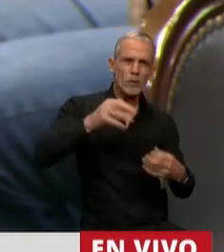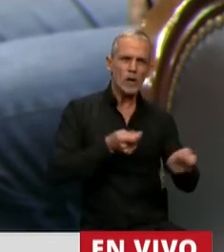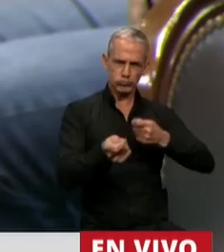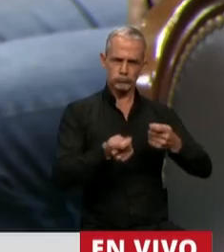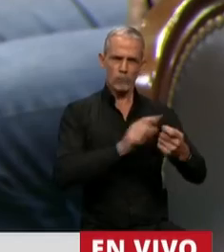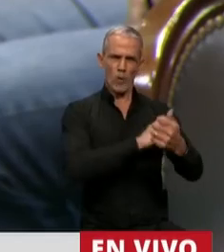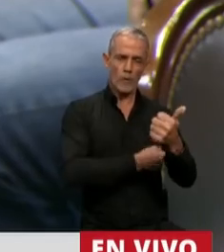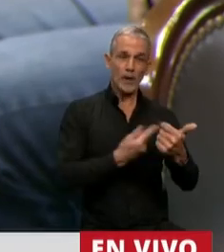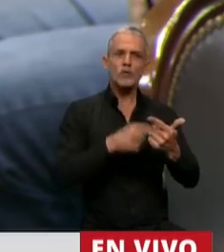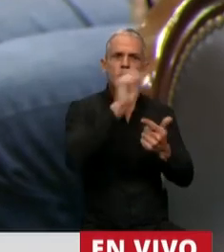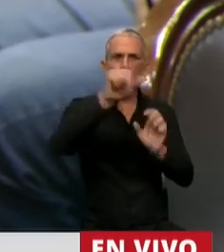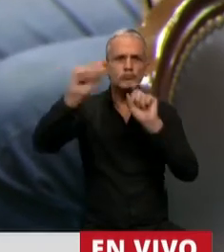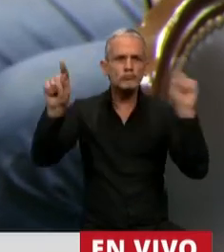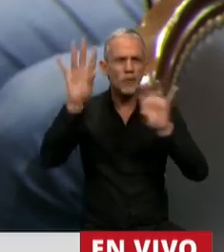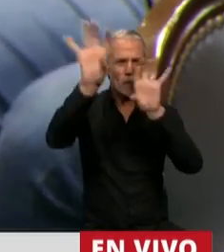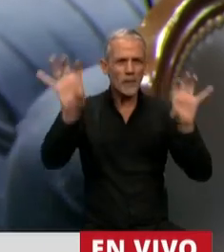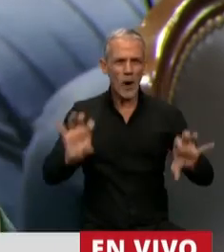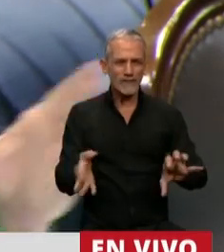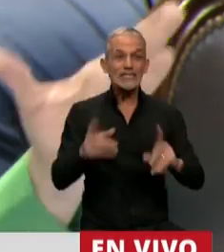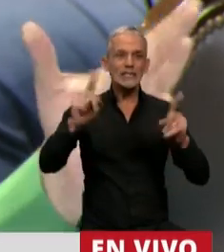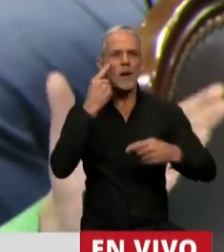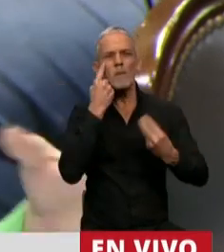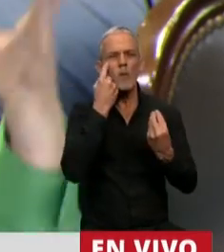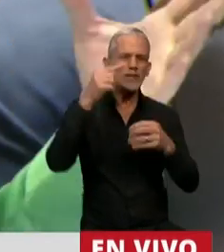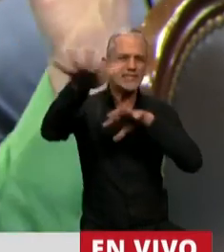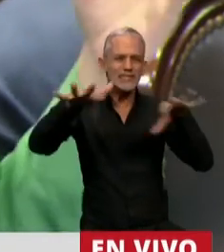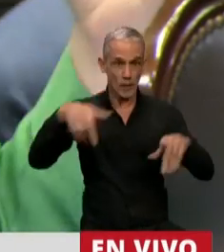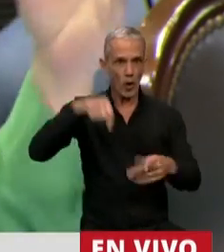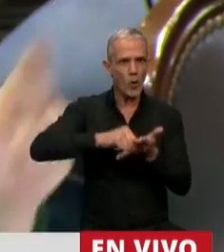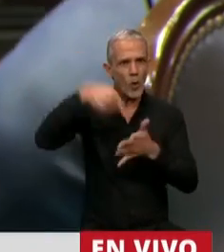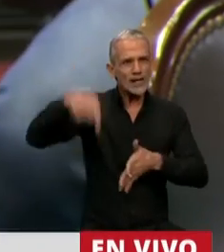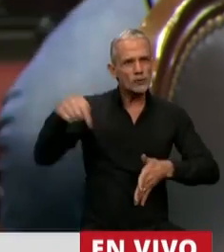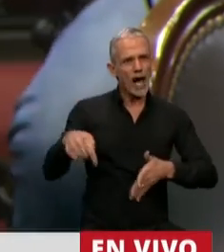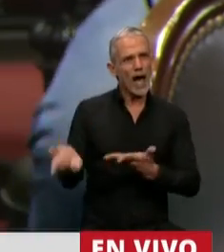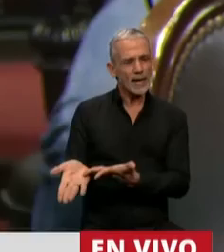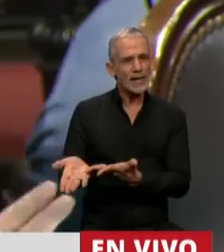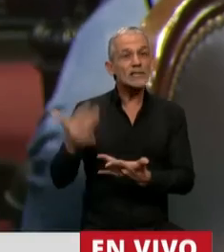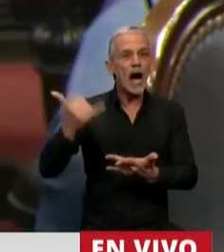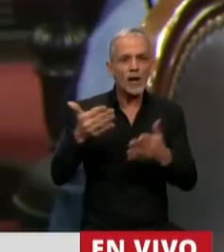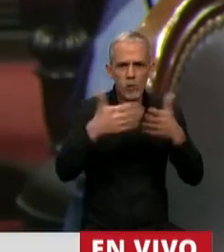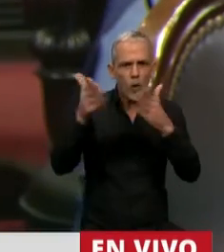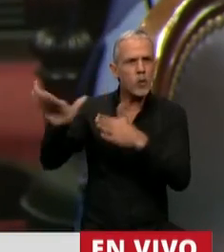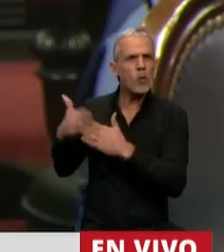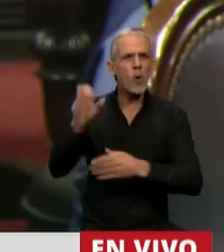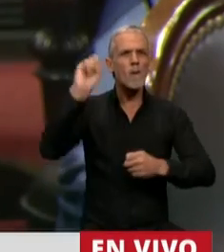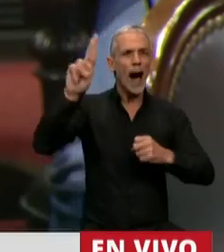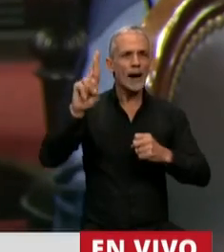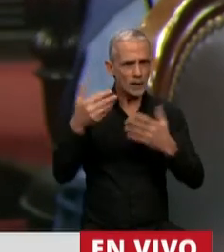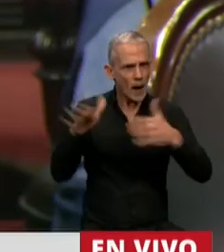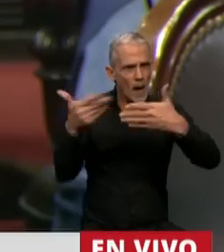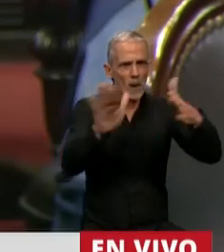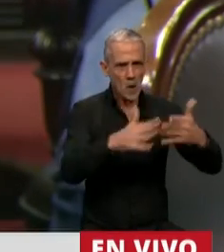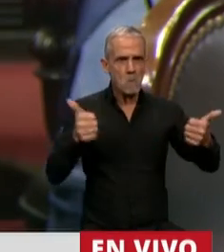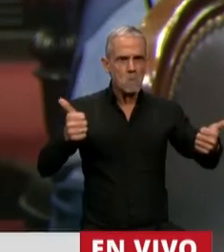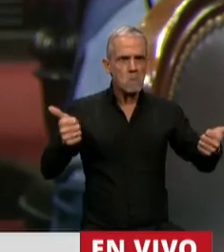los poderes ejecutivos de cada provincia. Los municipios hoy en la Ciudad de Buenos Aires se han abierto los bares y